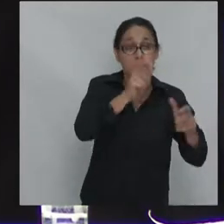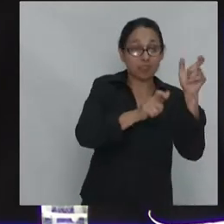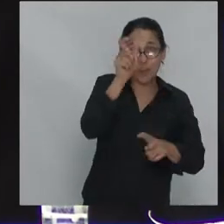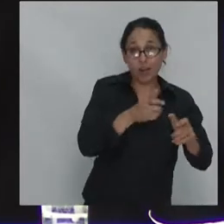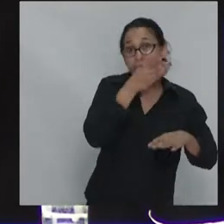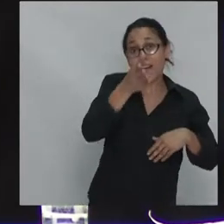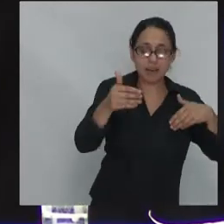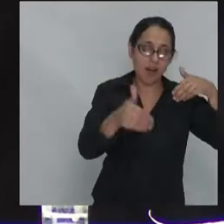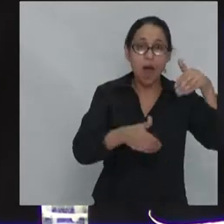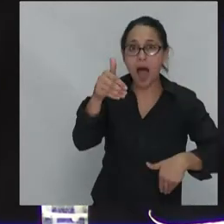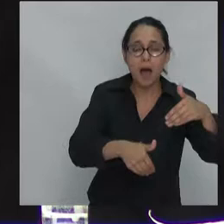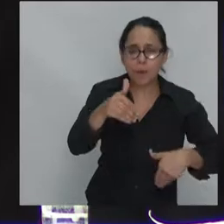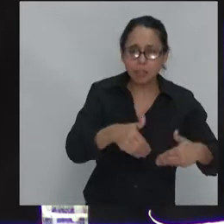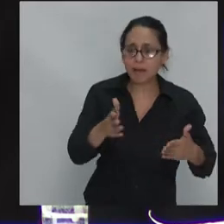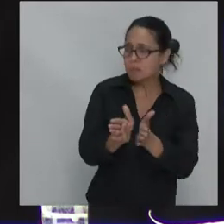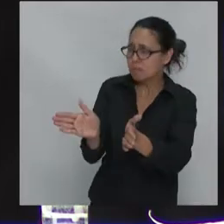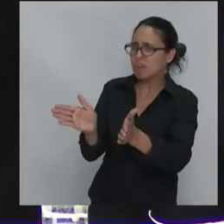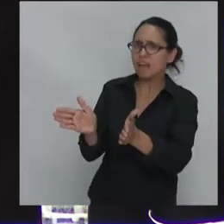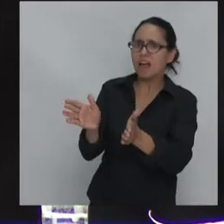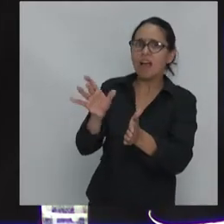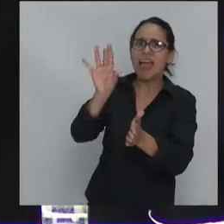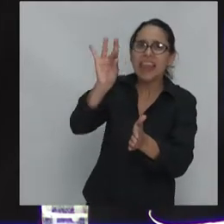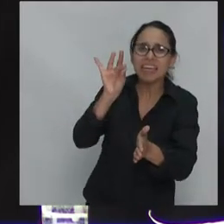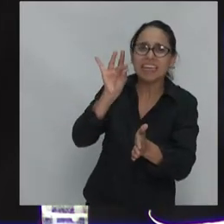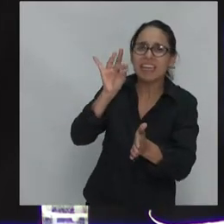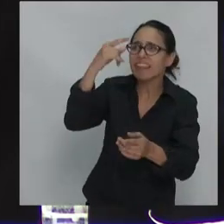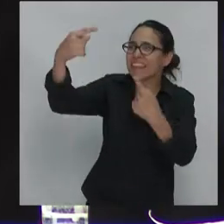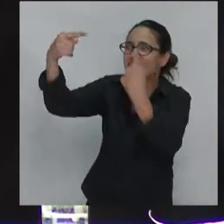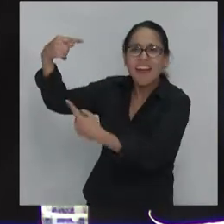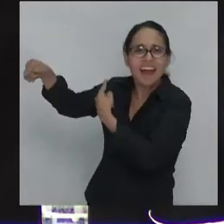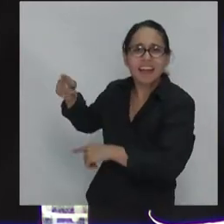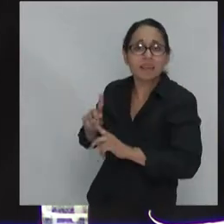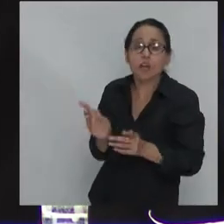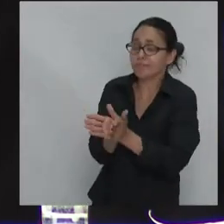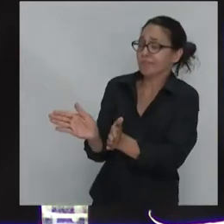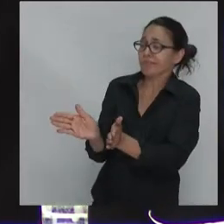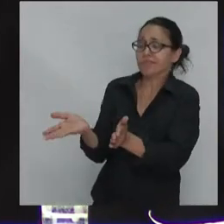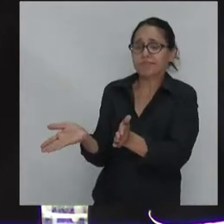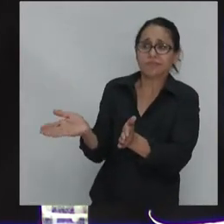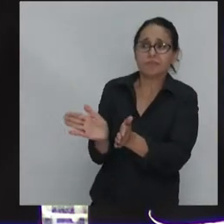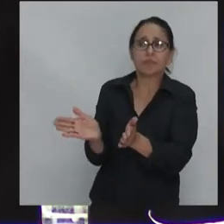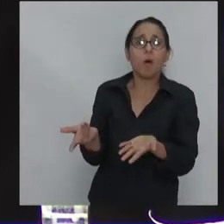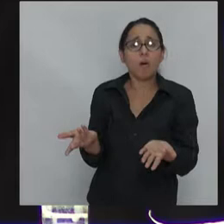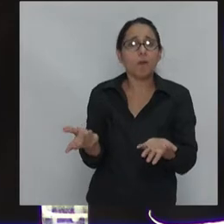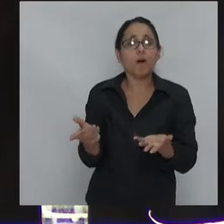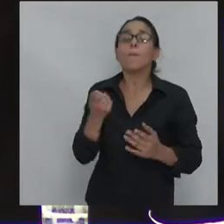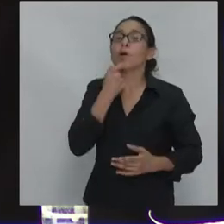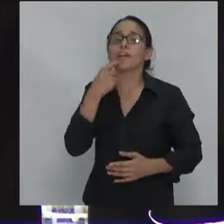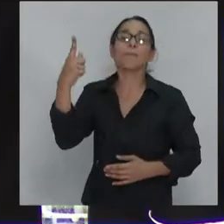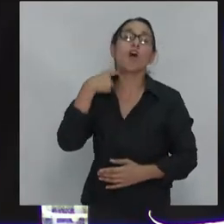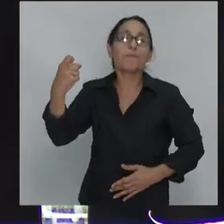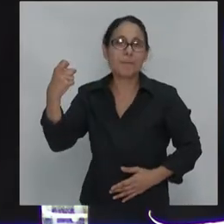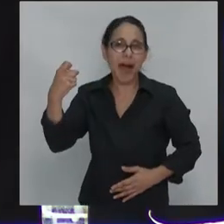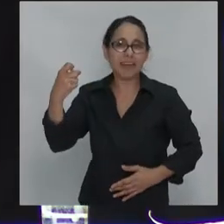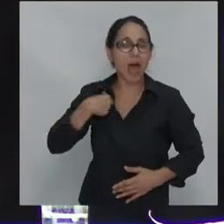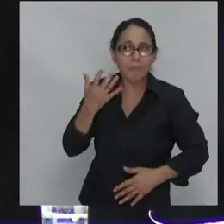votar, no tenían posibilidad de tener realmente una escurrencia. Por ejemplo, hay un slogan de los indignados españoles que a mí